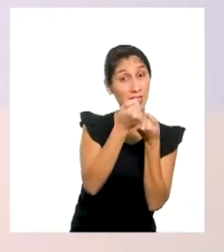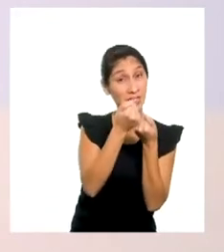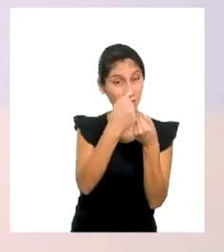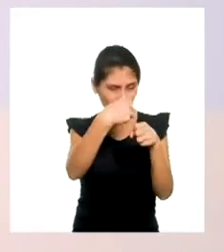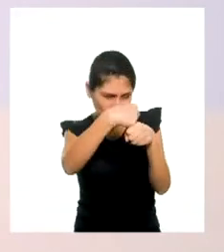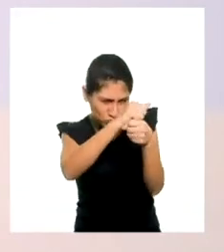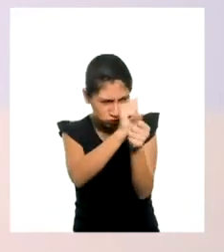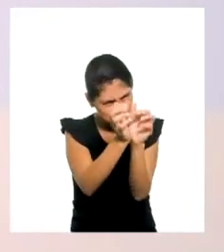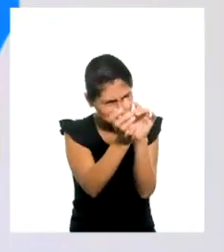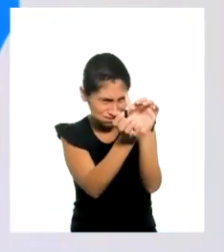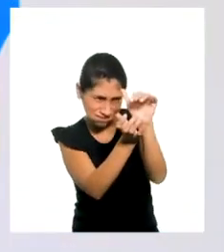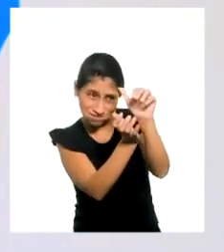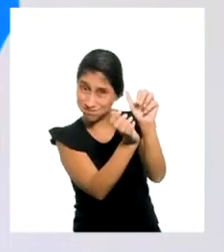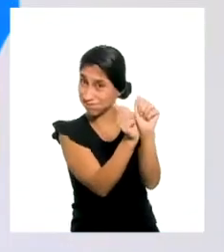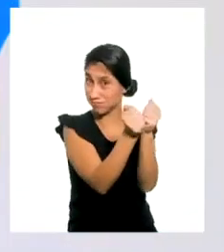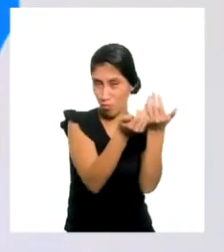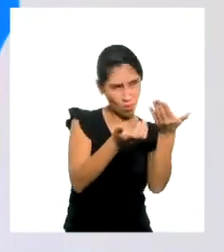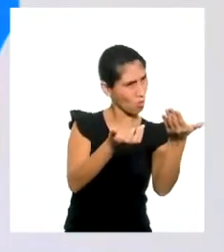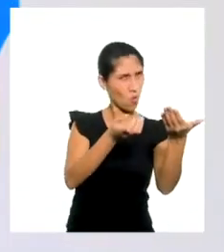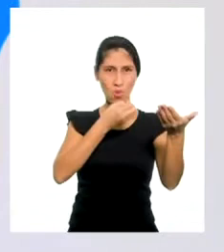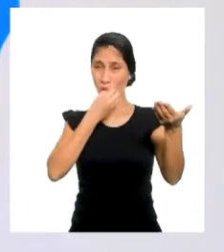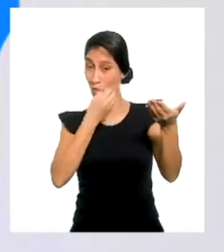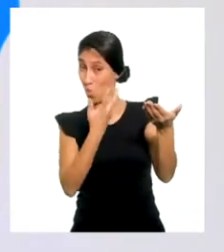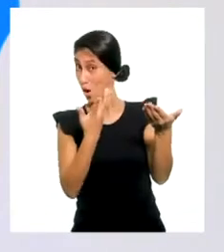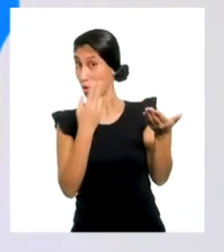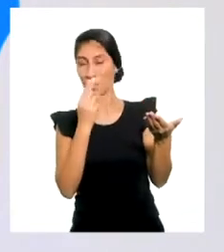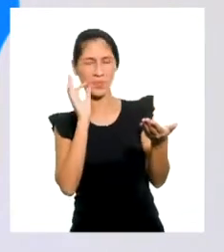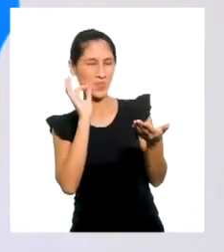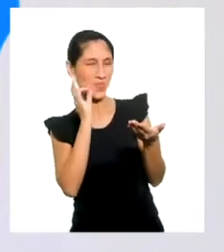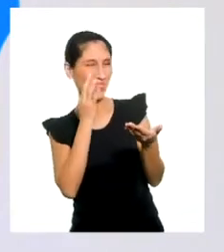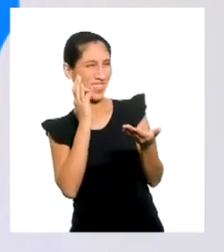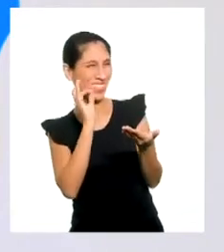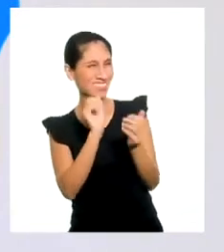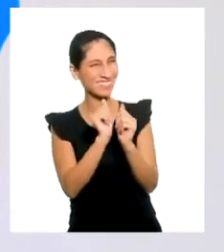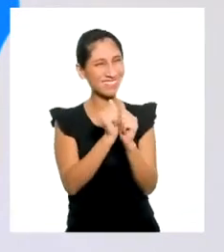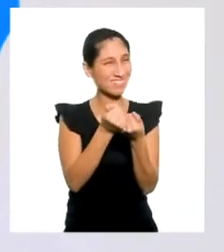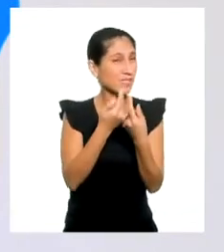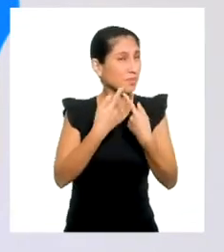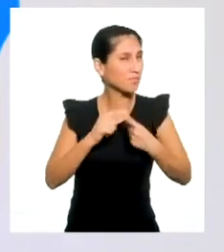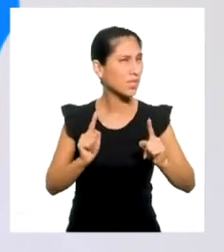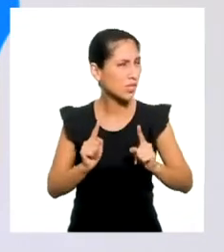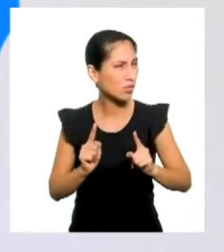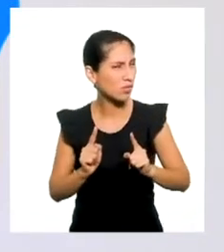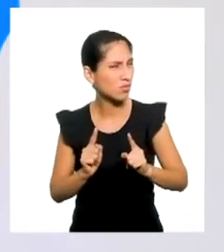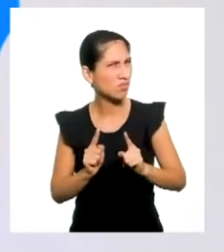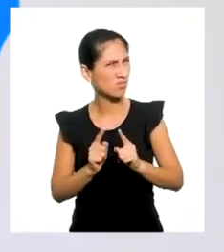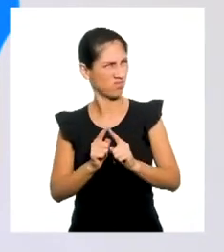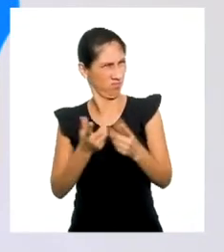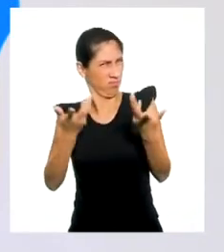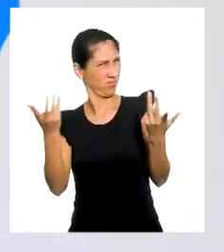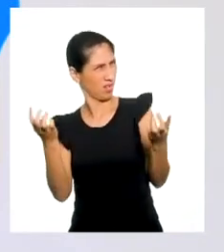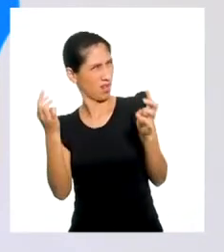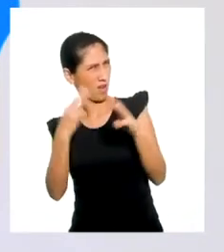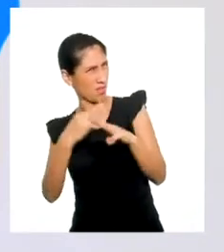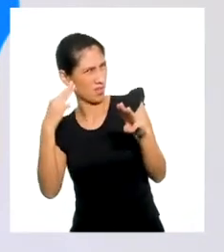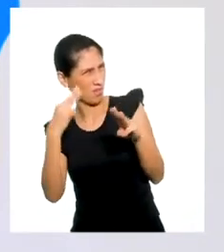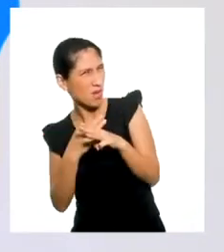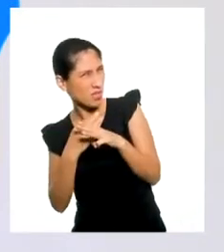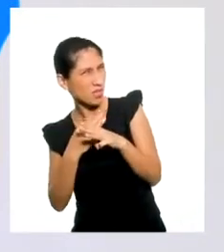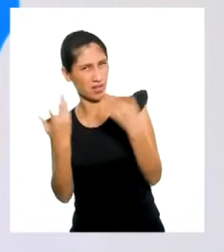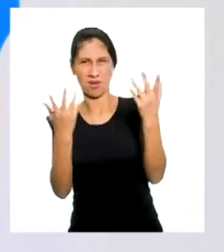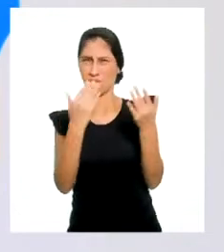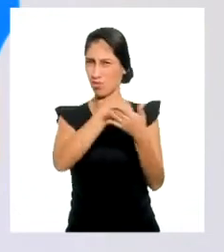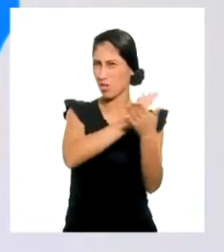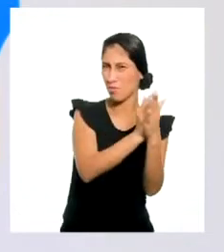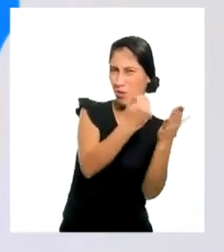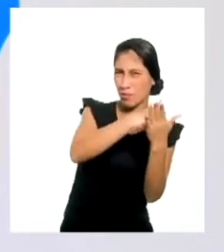artesanal. ¡Oh, eso suena sabroso, tocino! Pero, ¿qué tienen que ver las matemáticas en